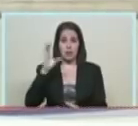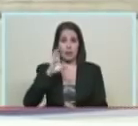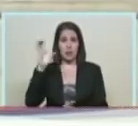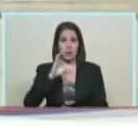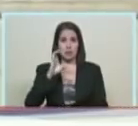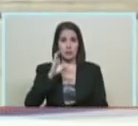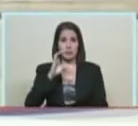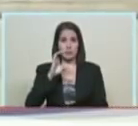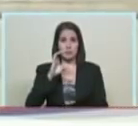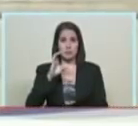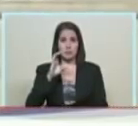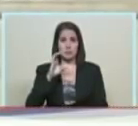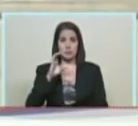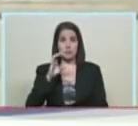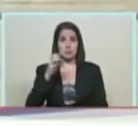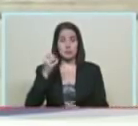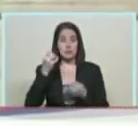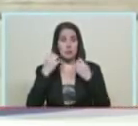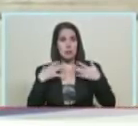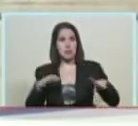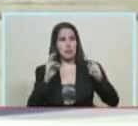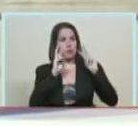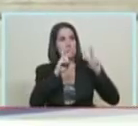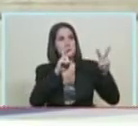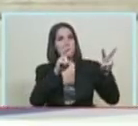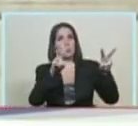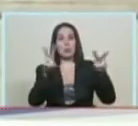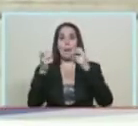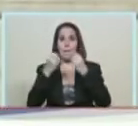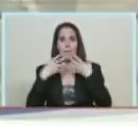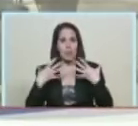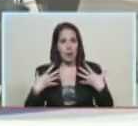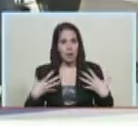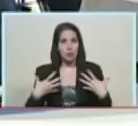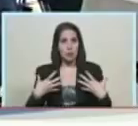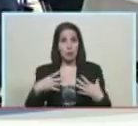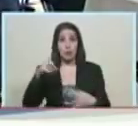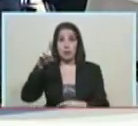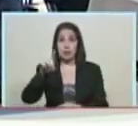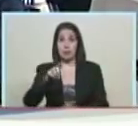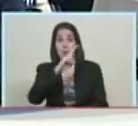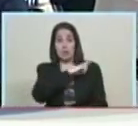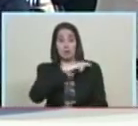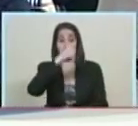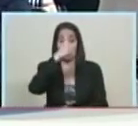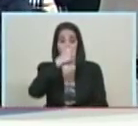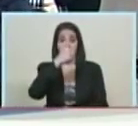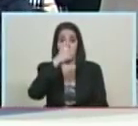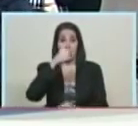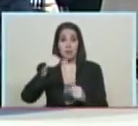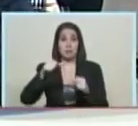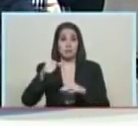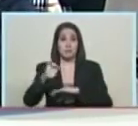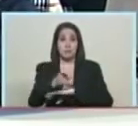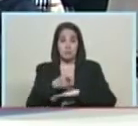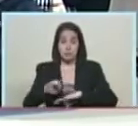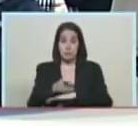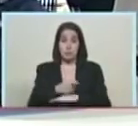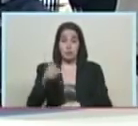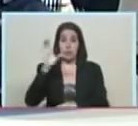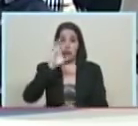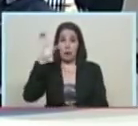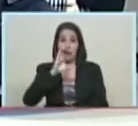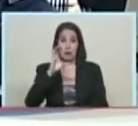se pierde de vista. Es una cosa hermosísima. También está aquí la jefa de gobierno de Caracas, compañera Carolina Sestari,